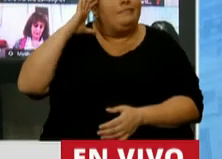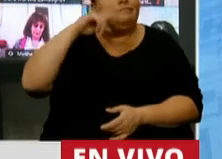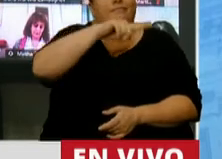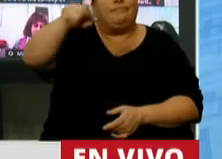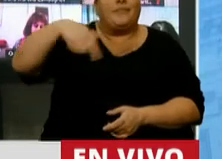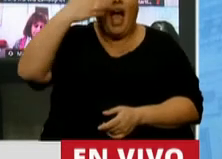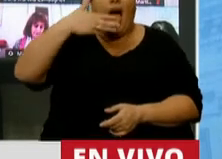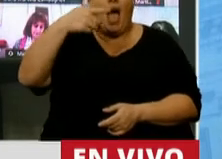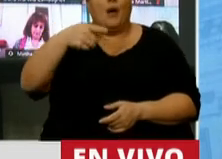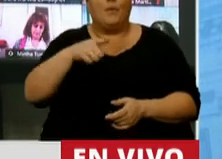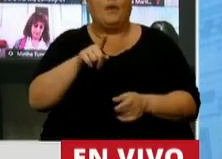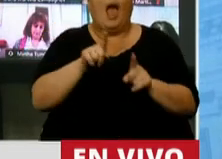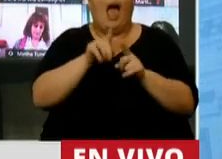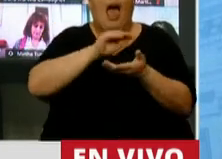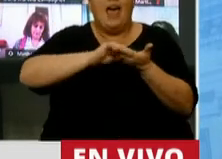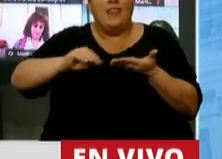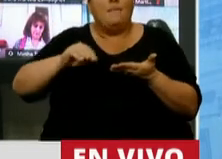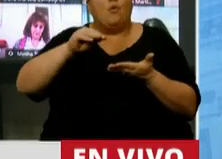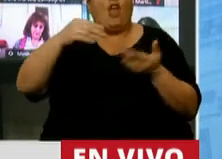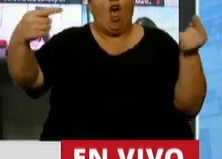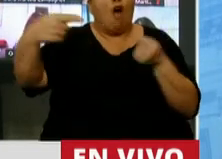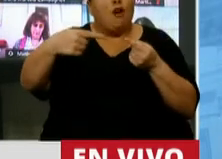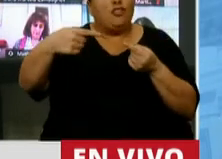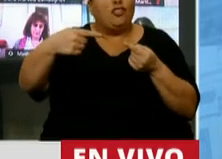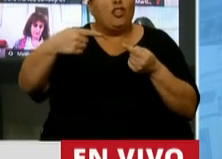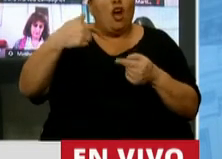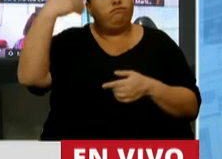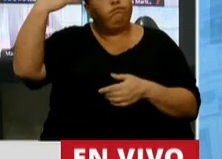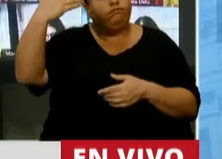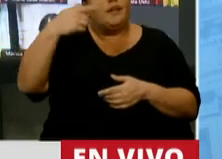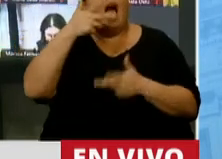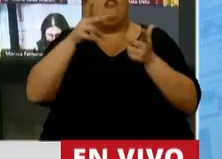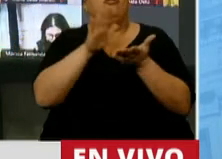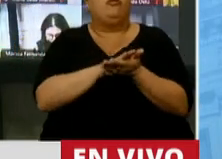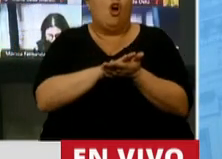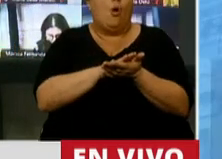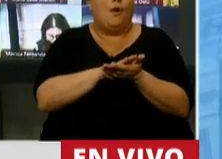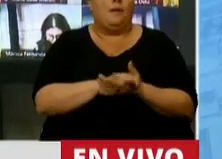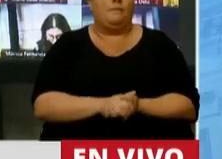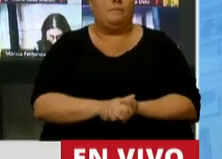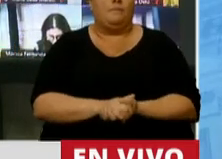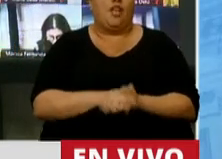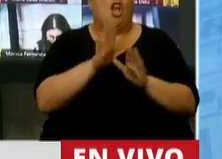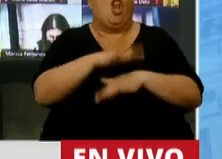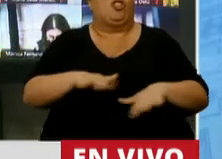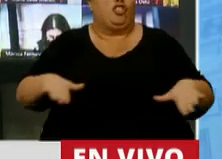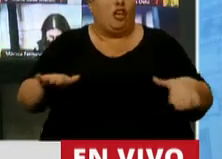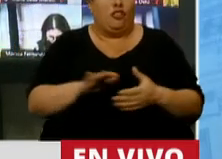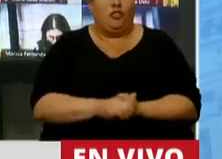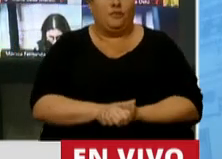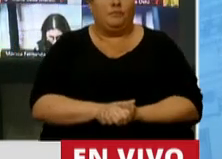a muchos diputados de la oposición hablar sobre los niñes.